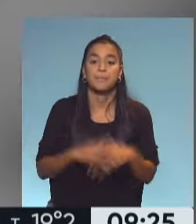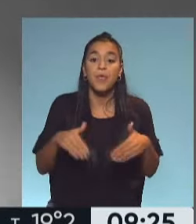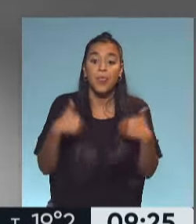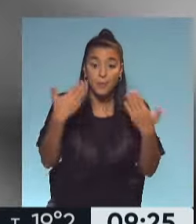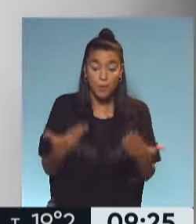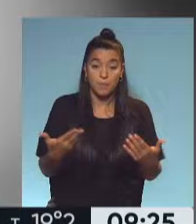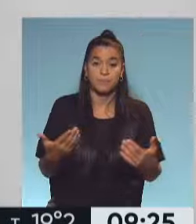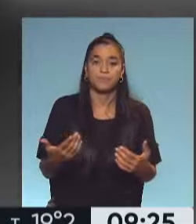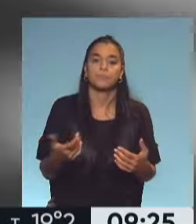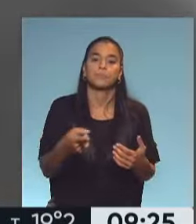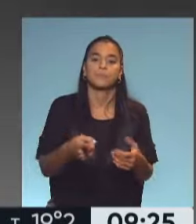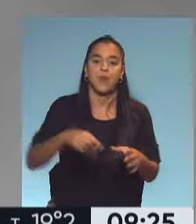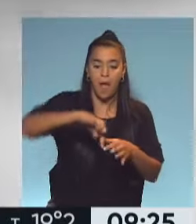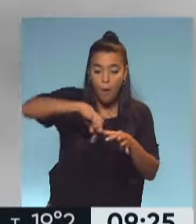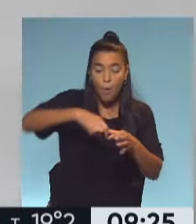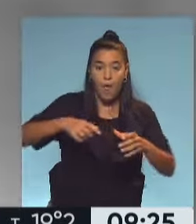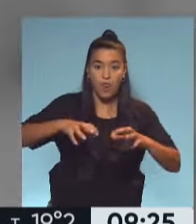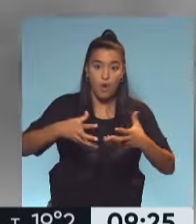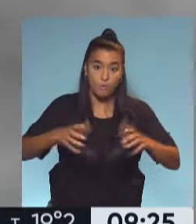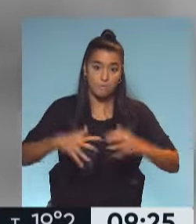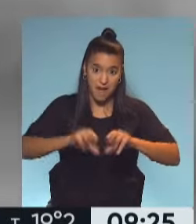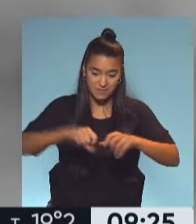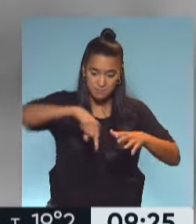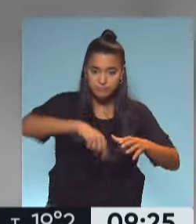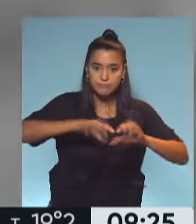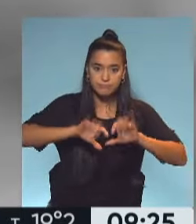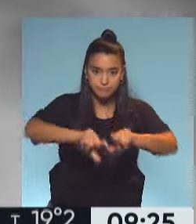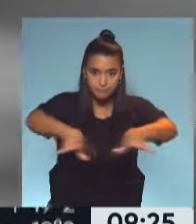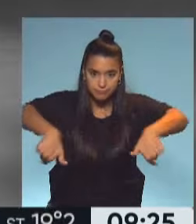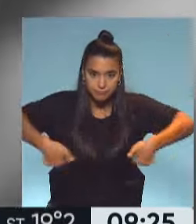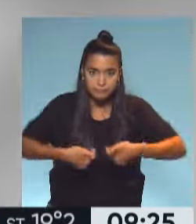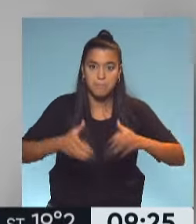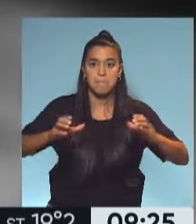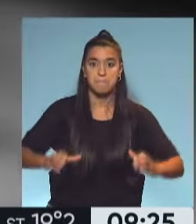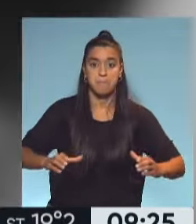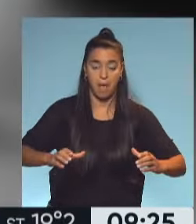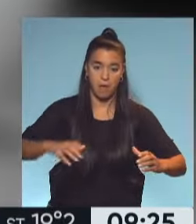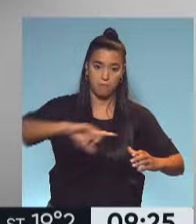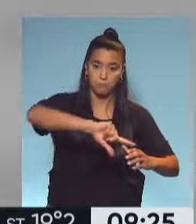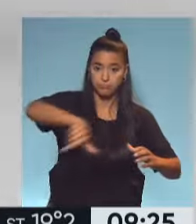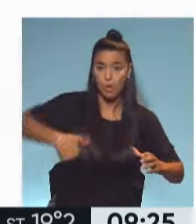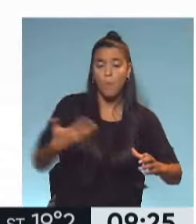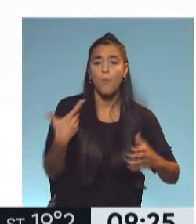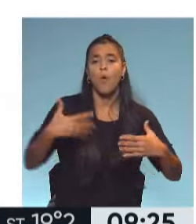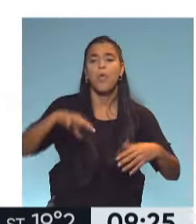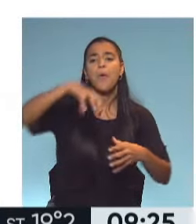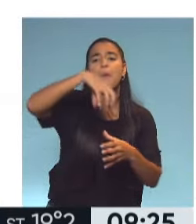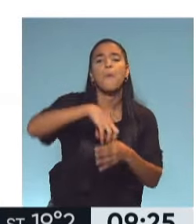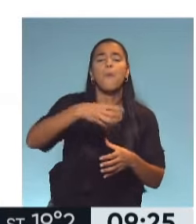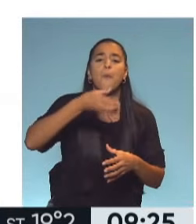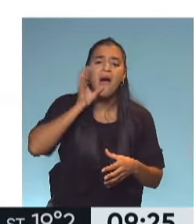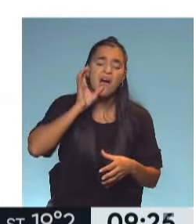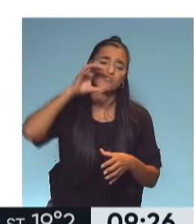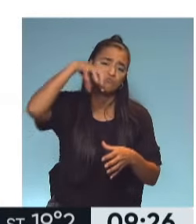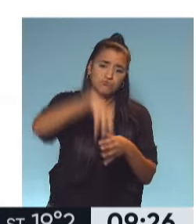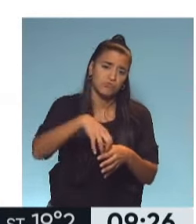esto vamos a hacer el agujero en la masa y lo vamos a poner sobre una placa. Bien. Y a esto le podemos poner un vaso, una lata o